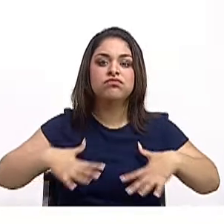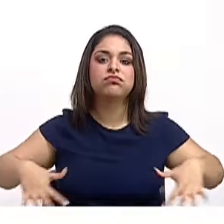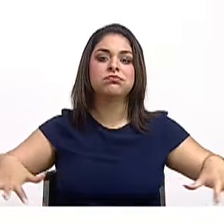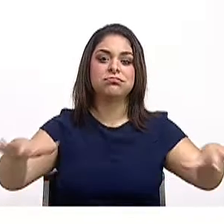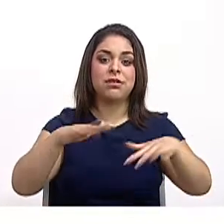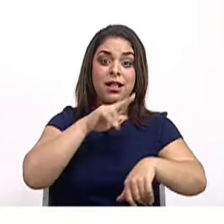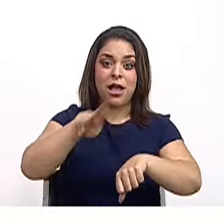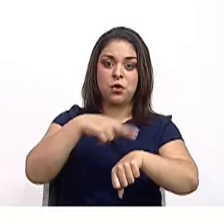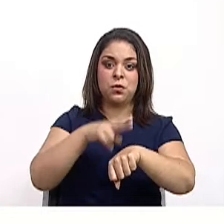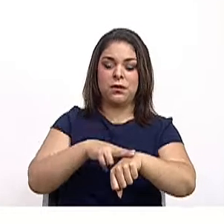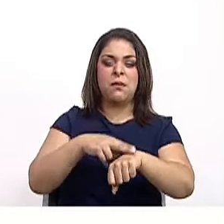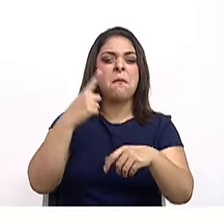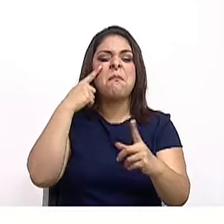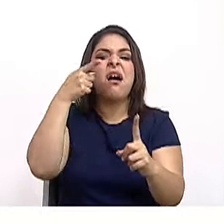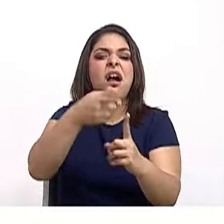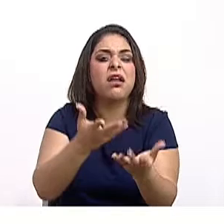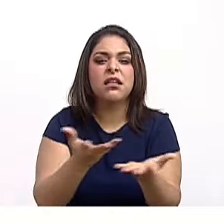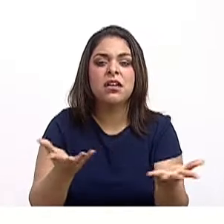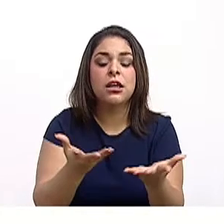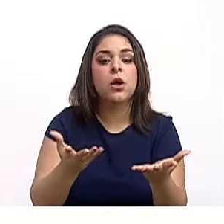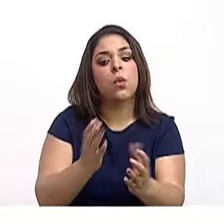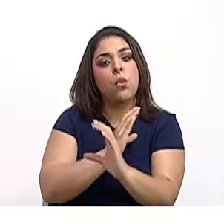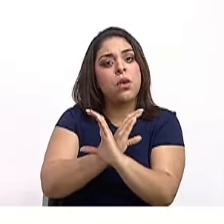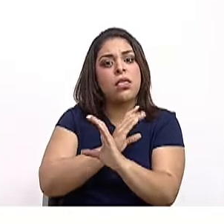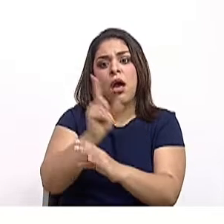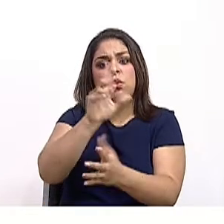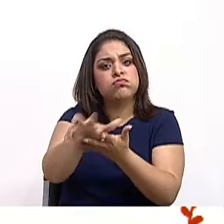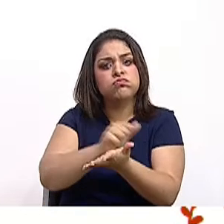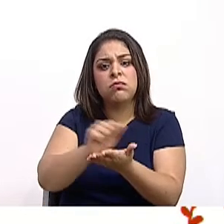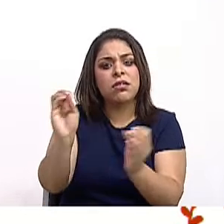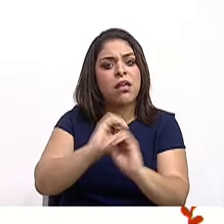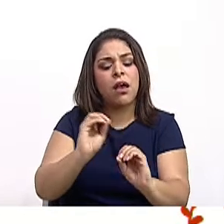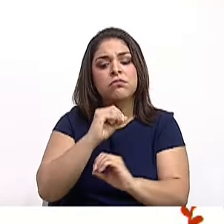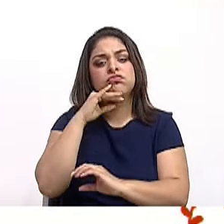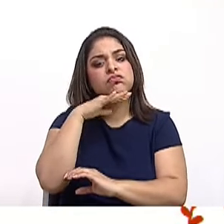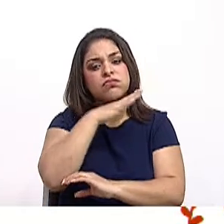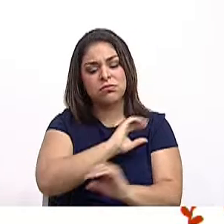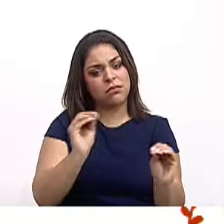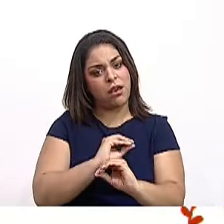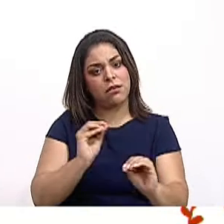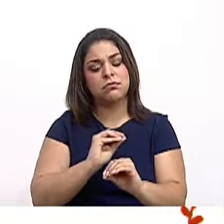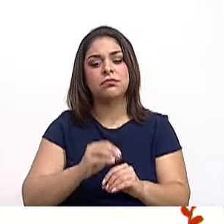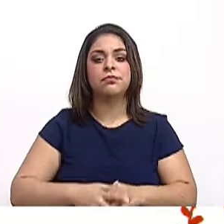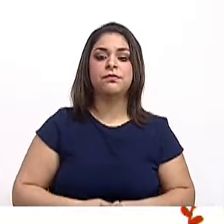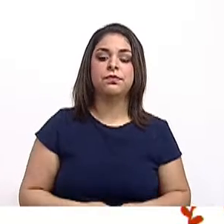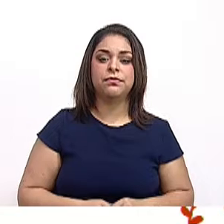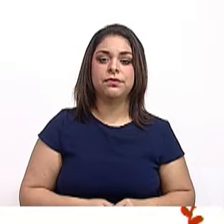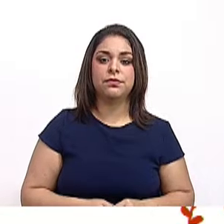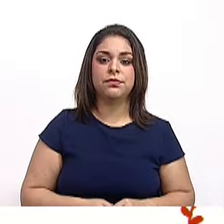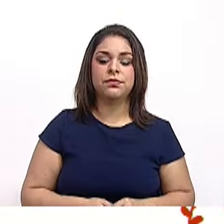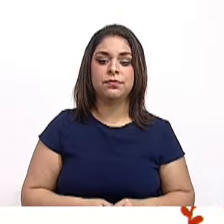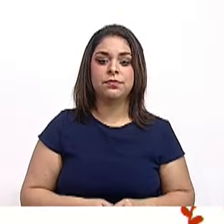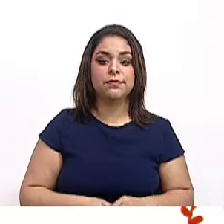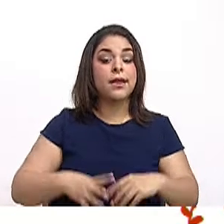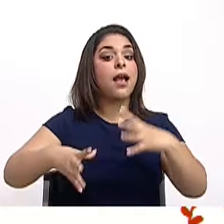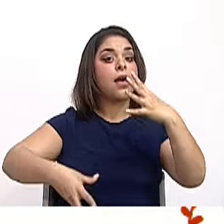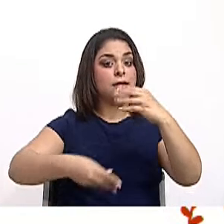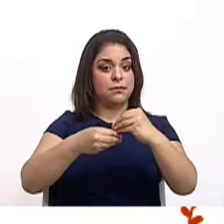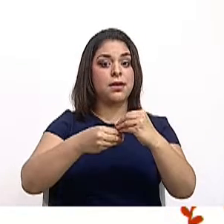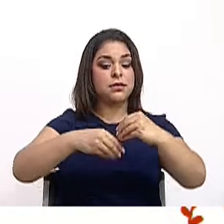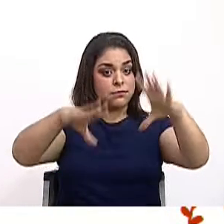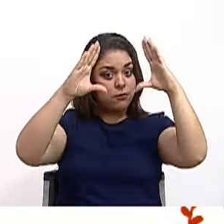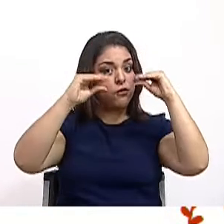fin? Para preservarlo del deterioro y de la contaminación. Además, como un dato